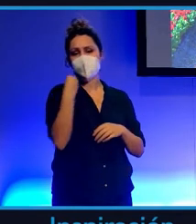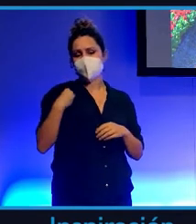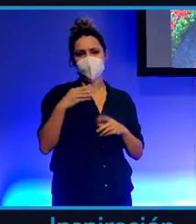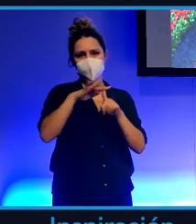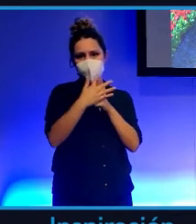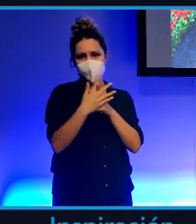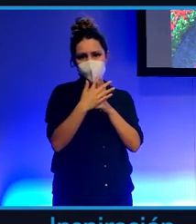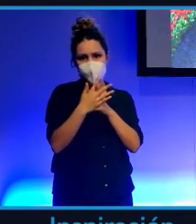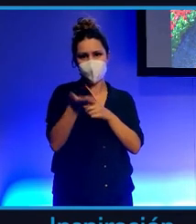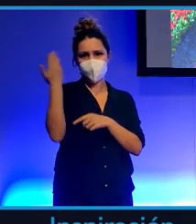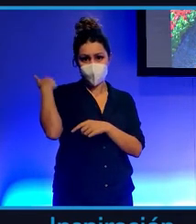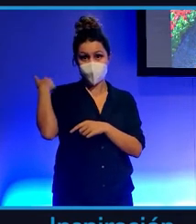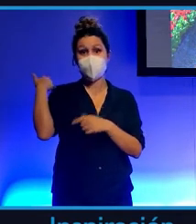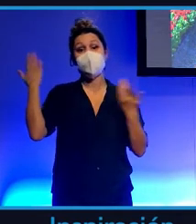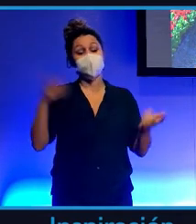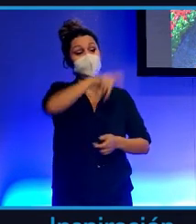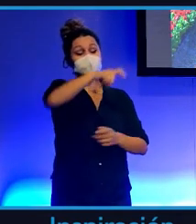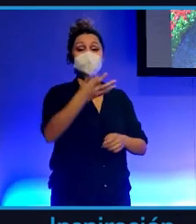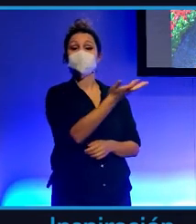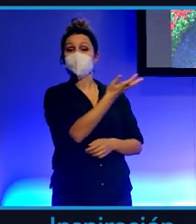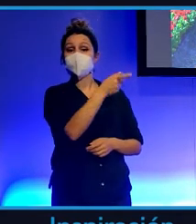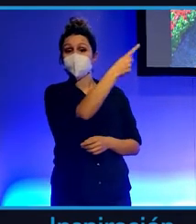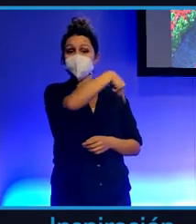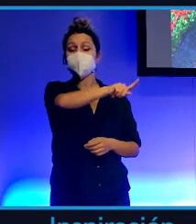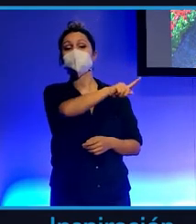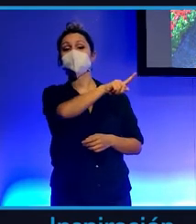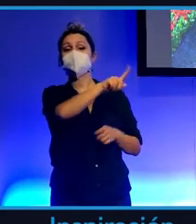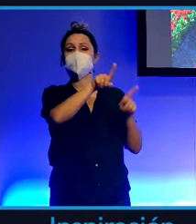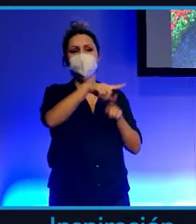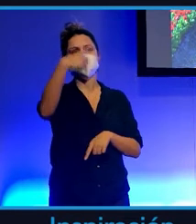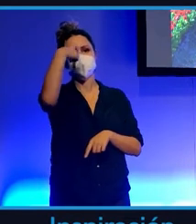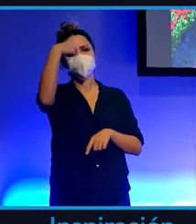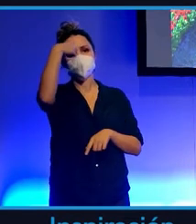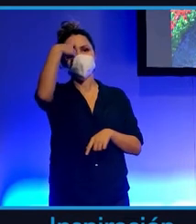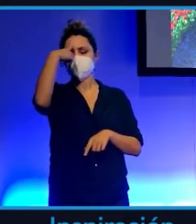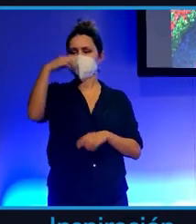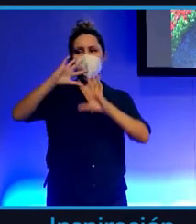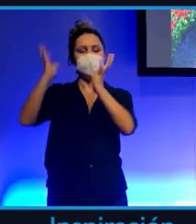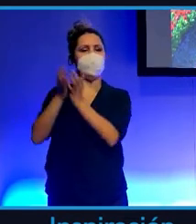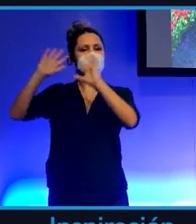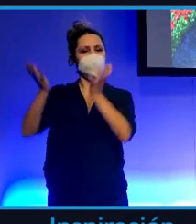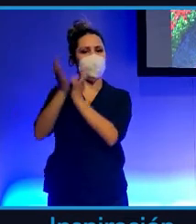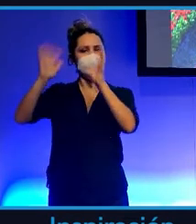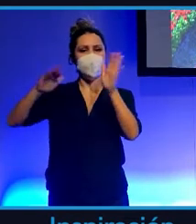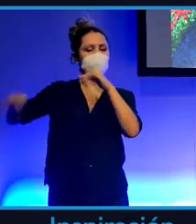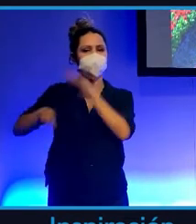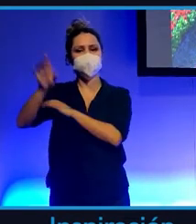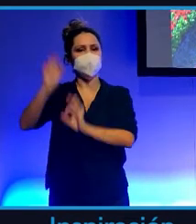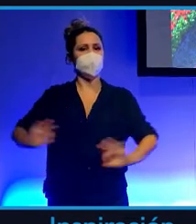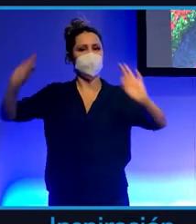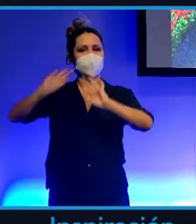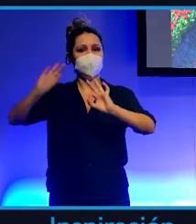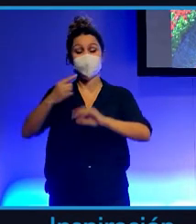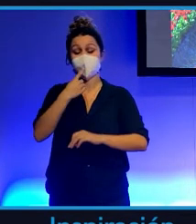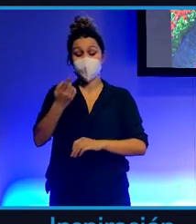Y los tulipanistas, la gente que está todo el día con la matraca de que esto no va a ningún sitio, tengo que deciros que